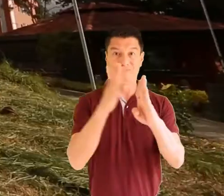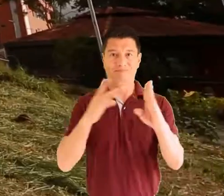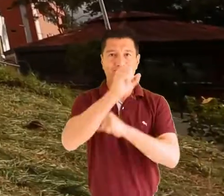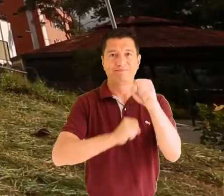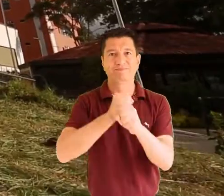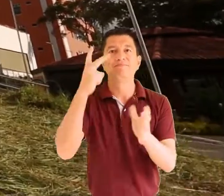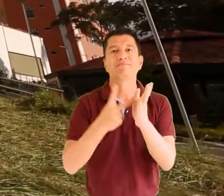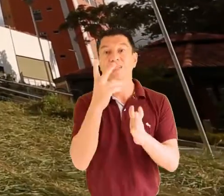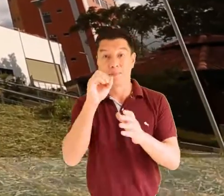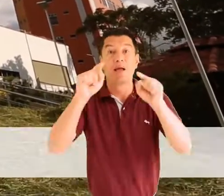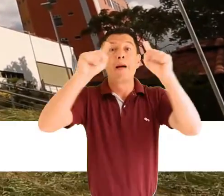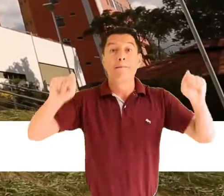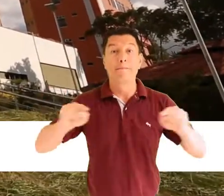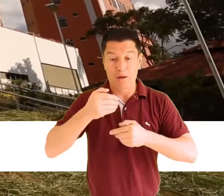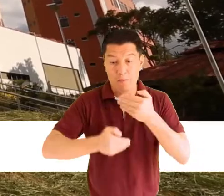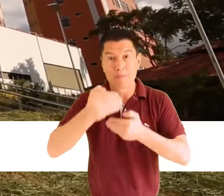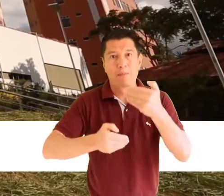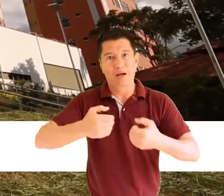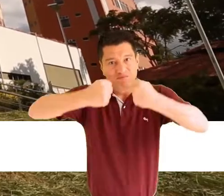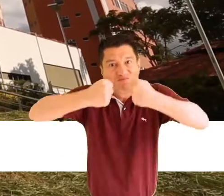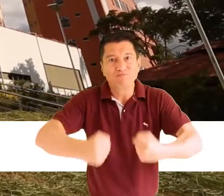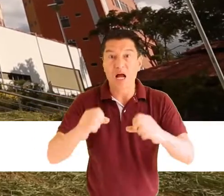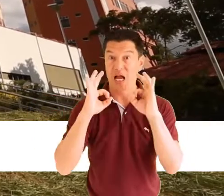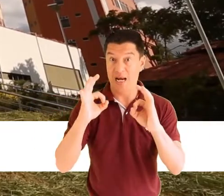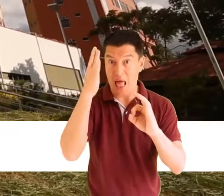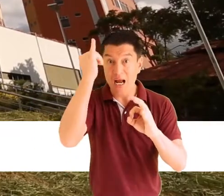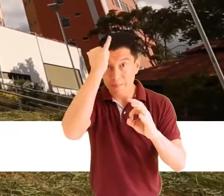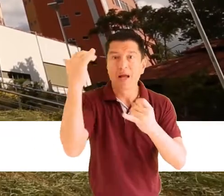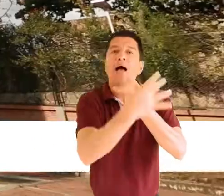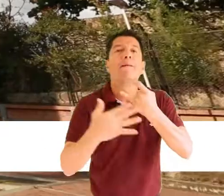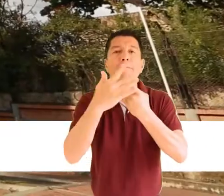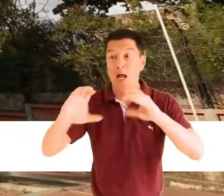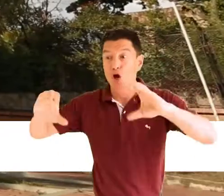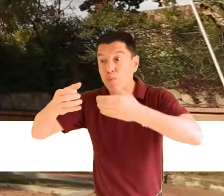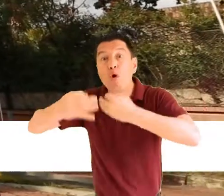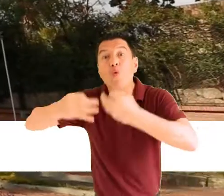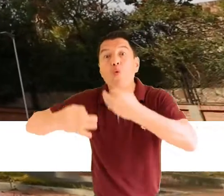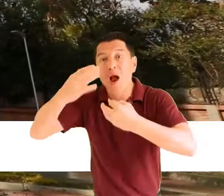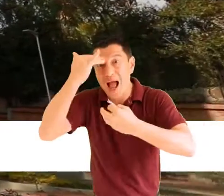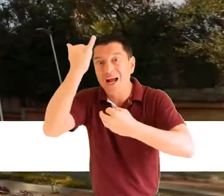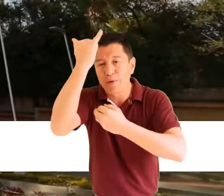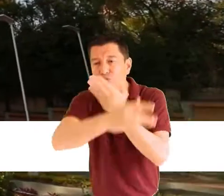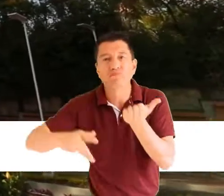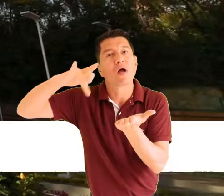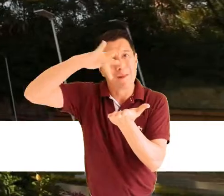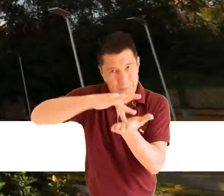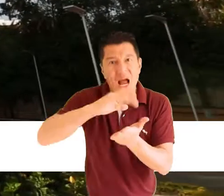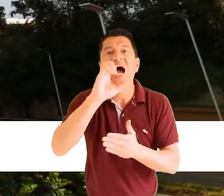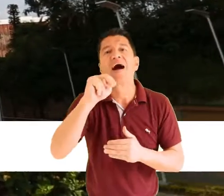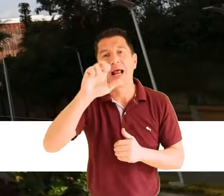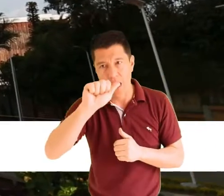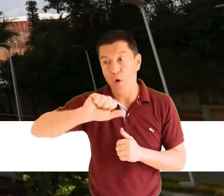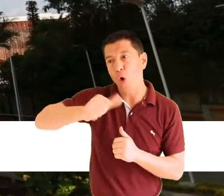Para la vigencia 2020, en el marco de los procesos de aseguramiento de la calidad académica, la UCUN Dinamarca recibió las visitas de pares